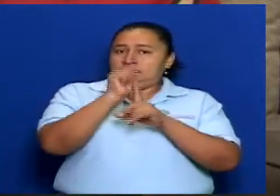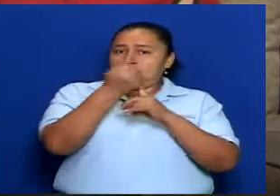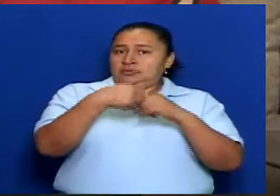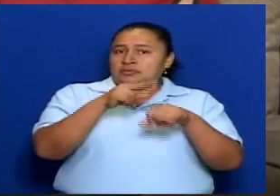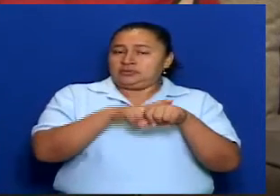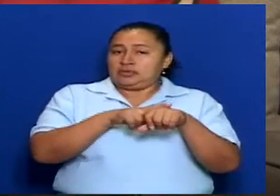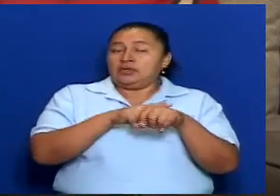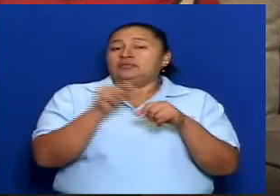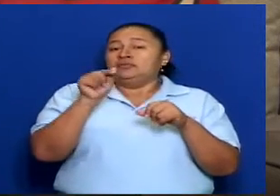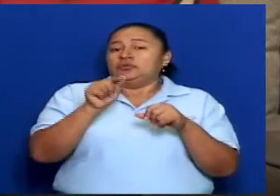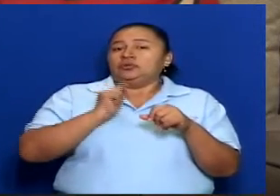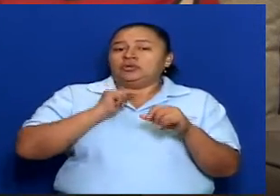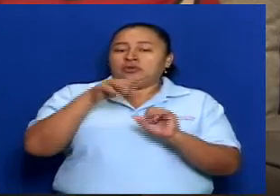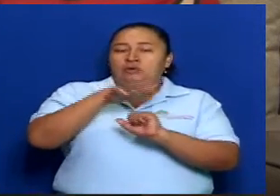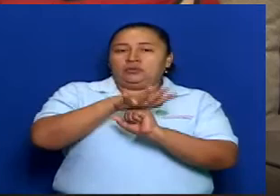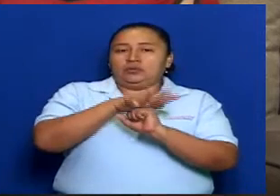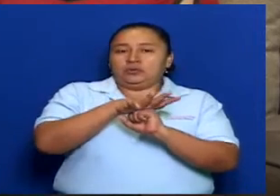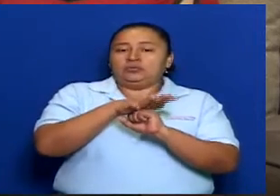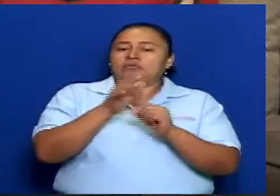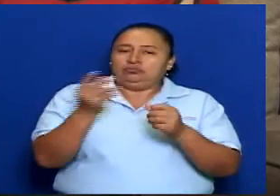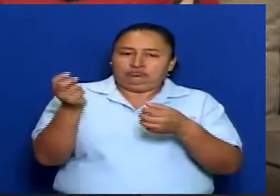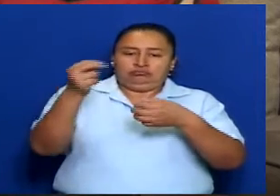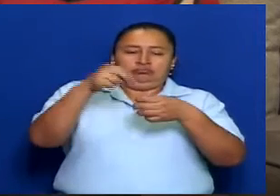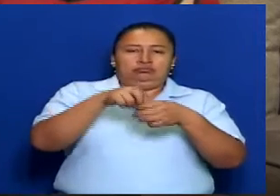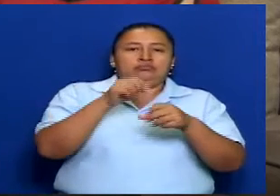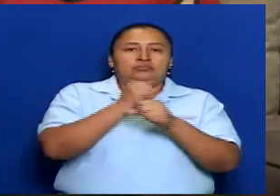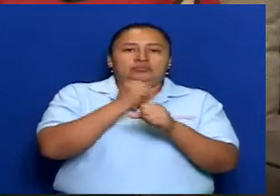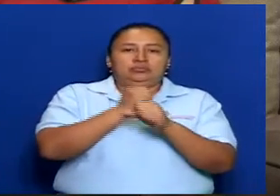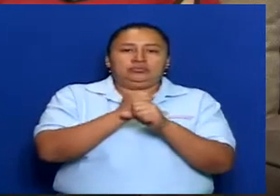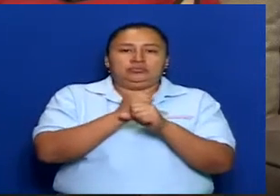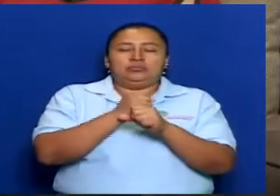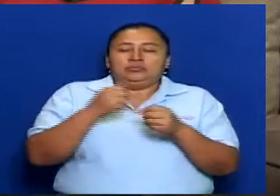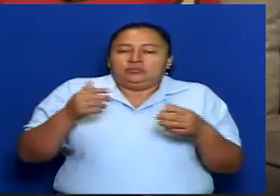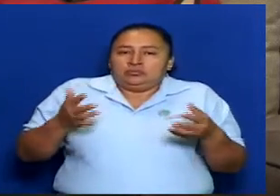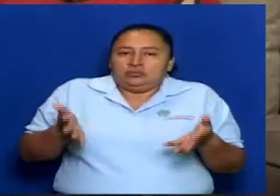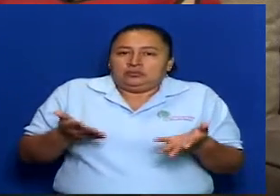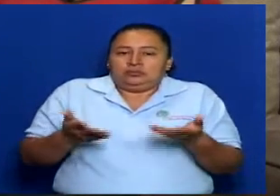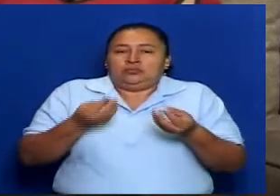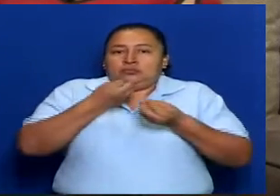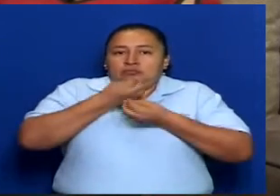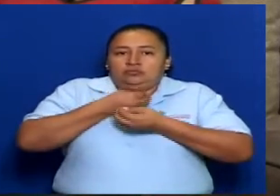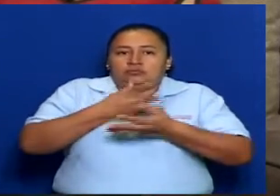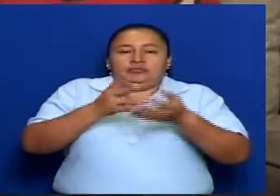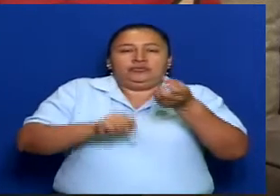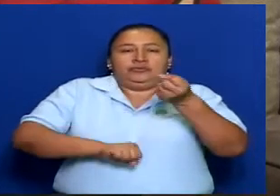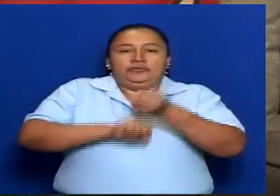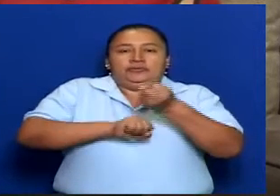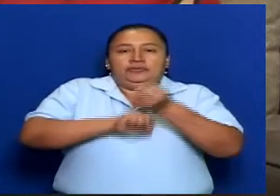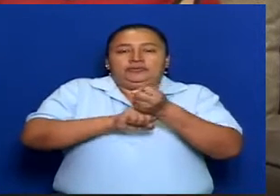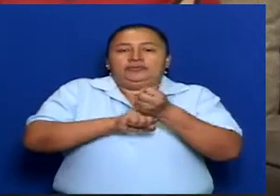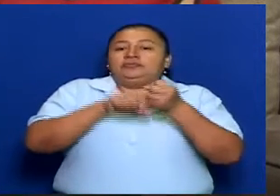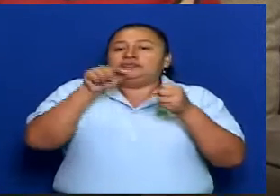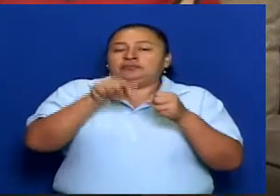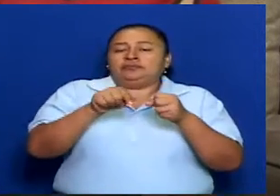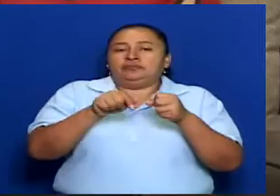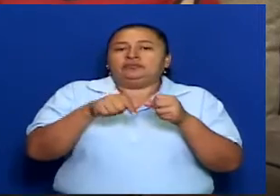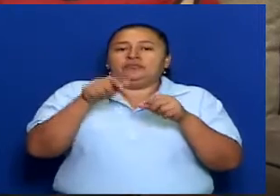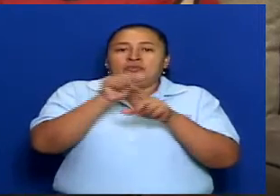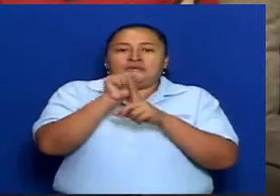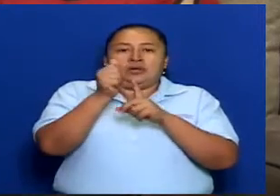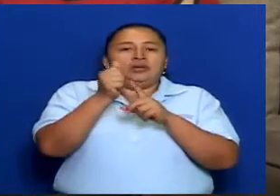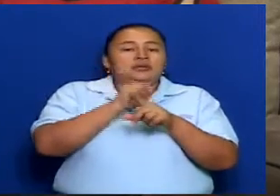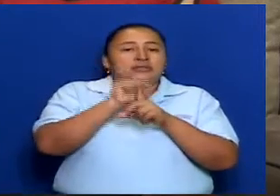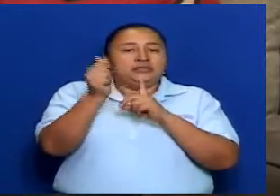y que en lo cual pues la comisión es parte de la competencia de promover, divulgar y fortalecer este Parlamento